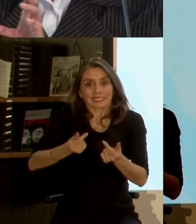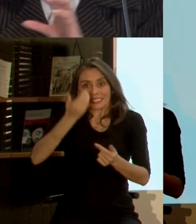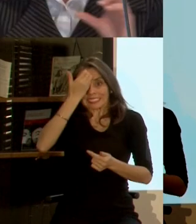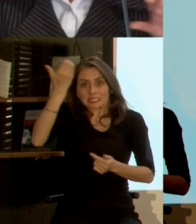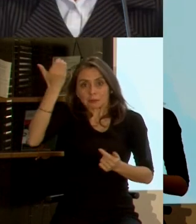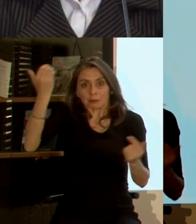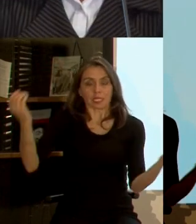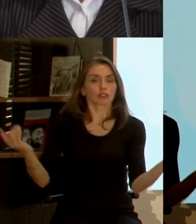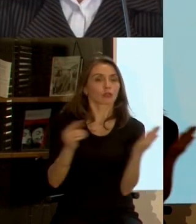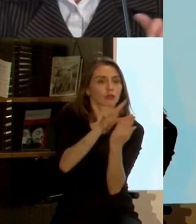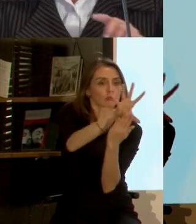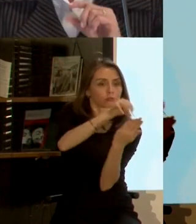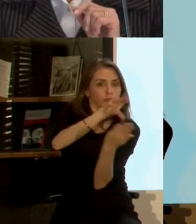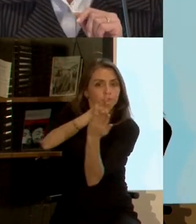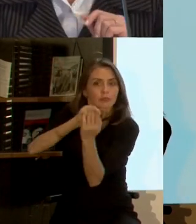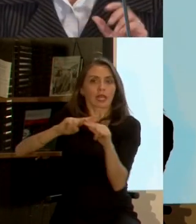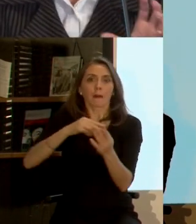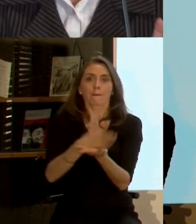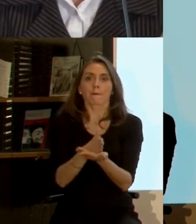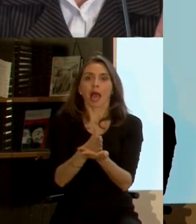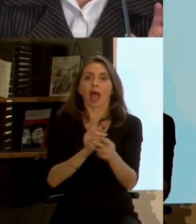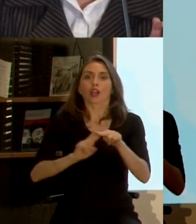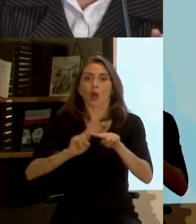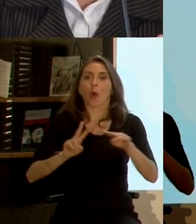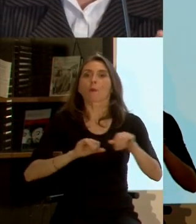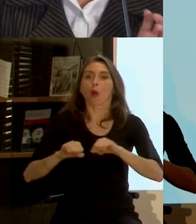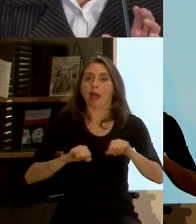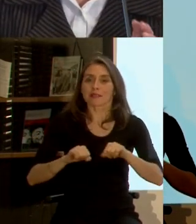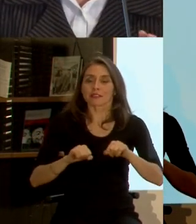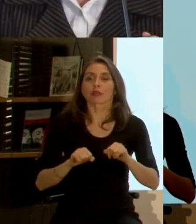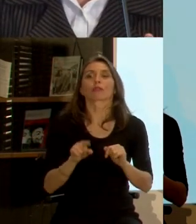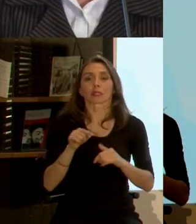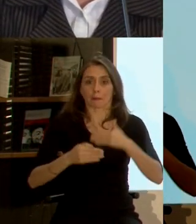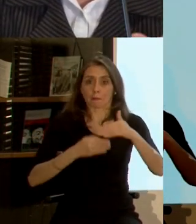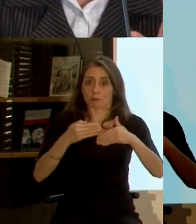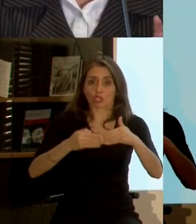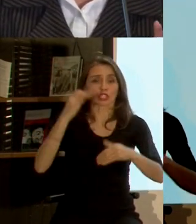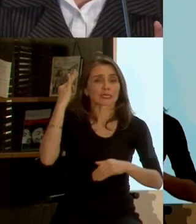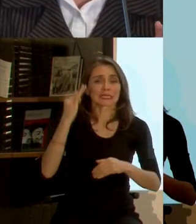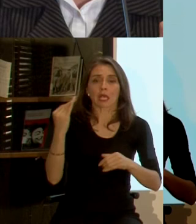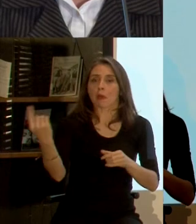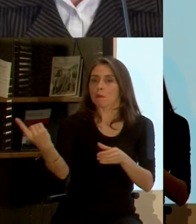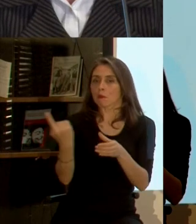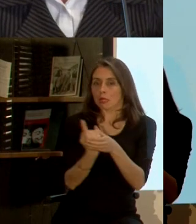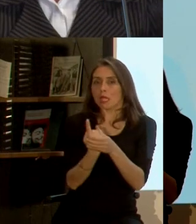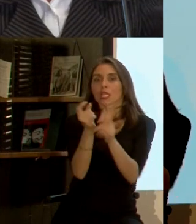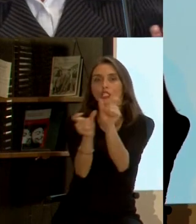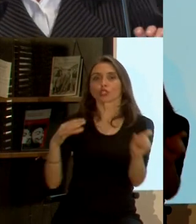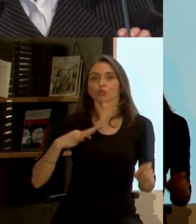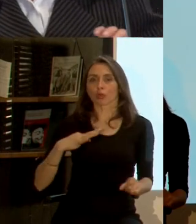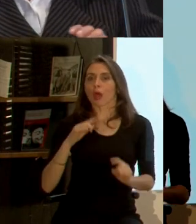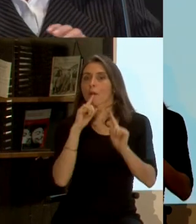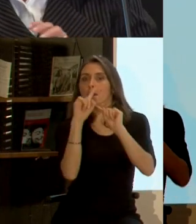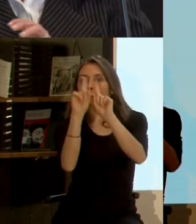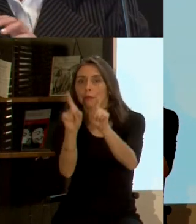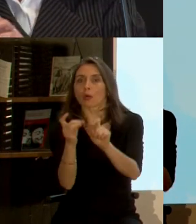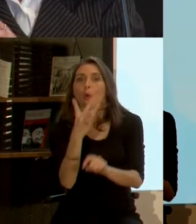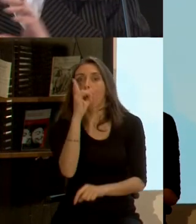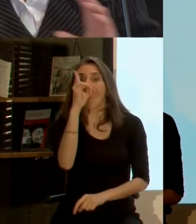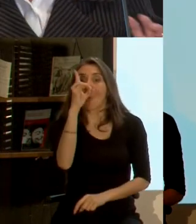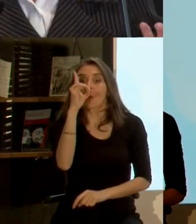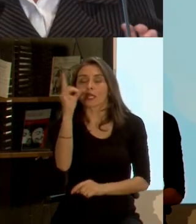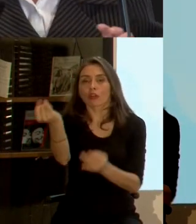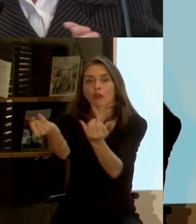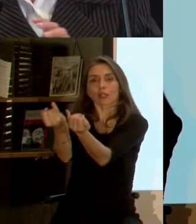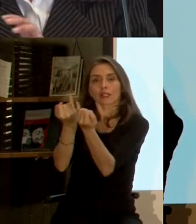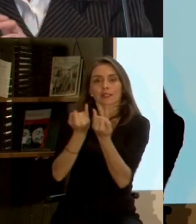un plan de acción pero en todo el proceso van a ver que incluimos a la ciudadanía porque nos parecía que los únicos que le pueden